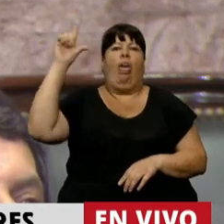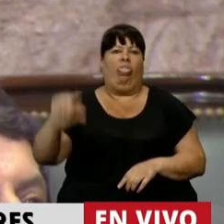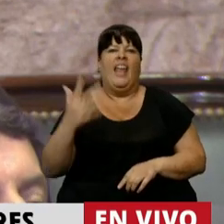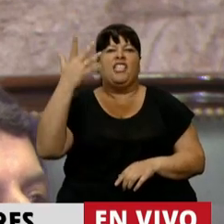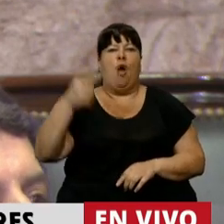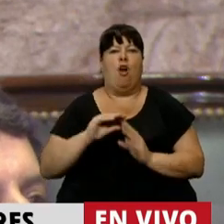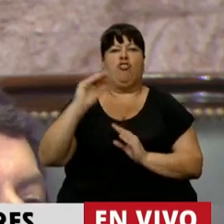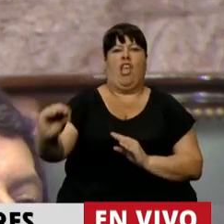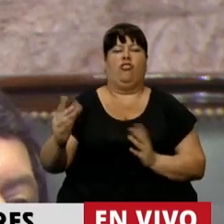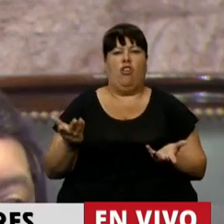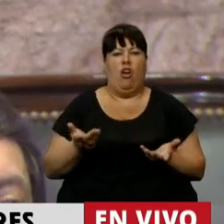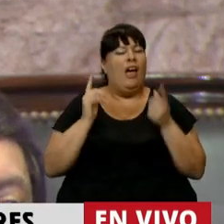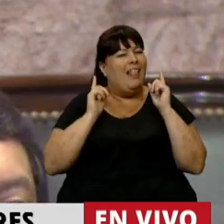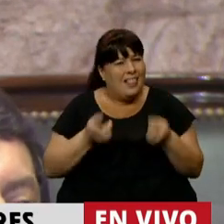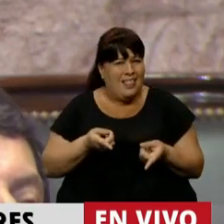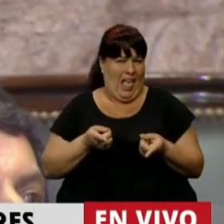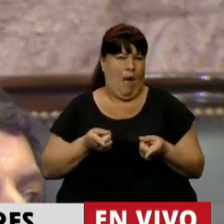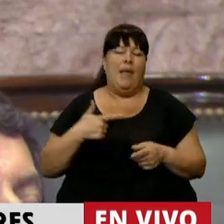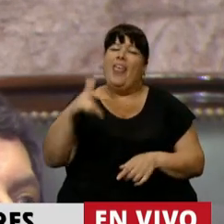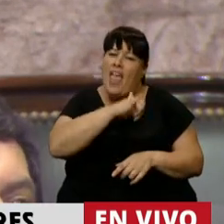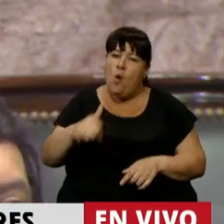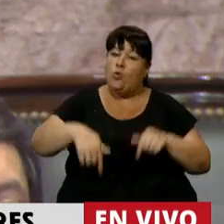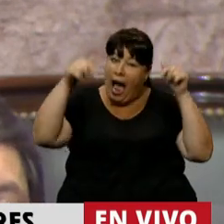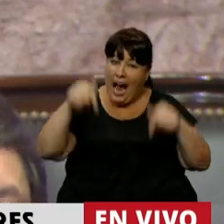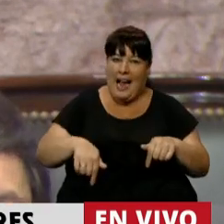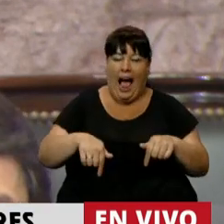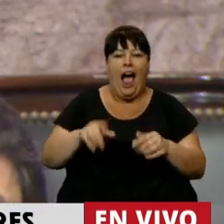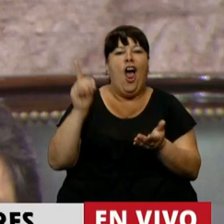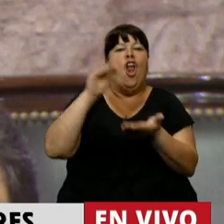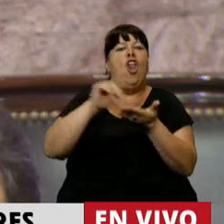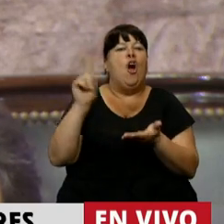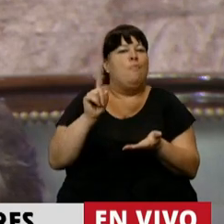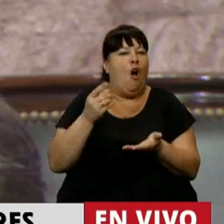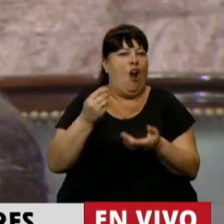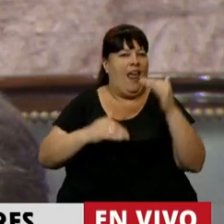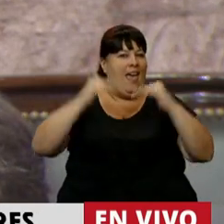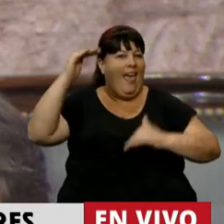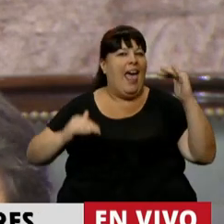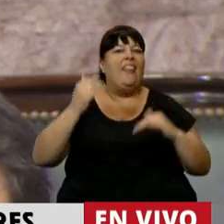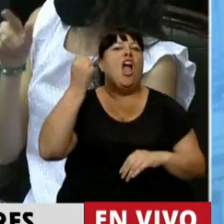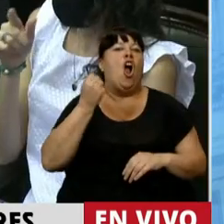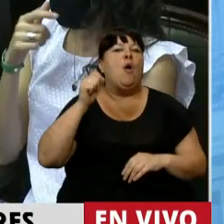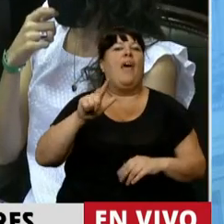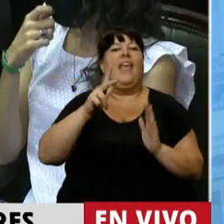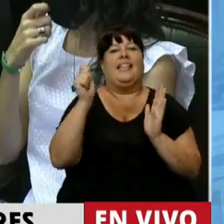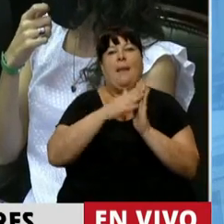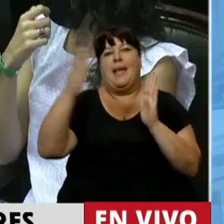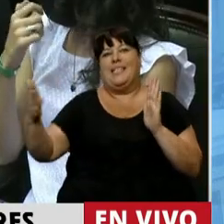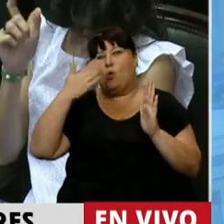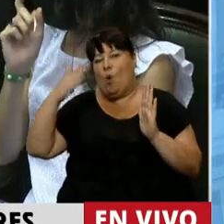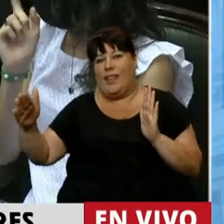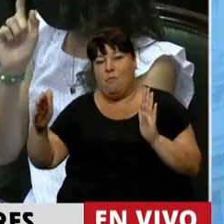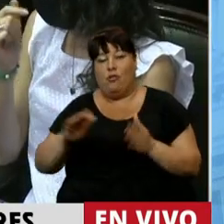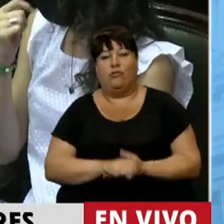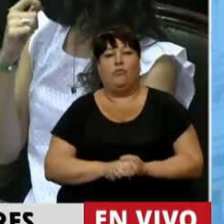5%. También denunciamos que aquí se deja por fuera las variables económicas del tercer trimestre,